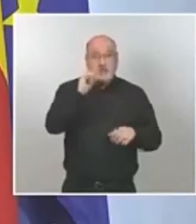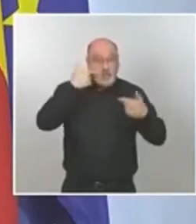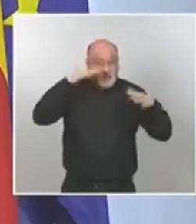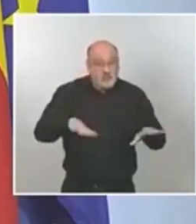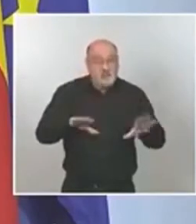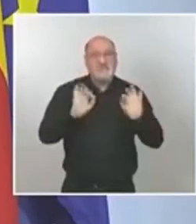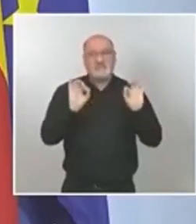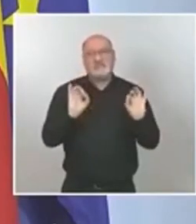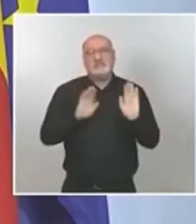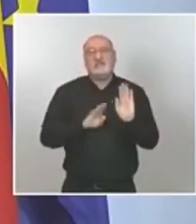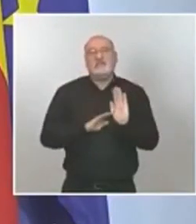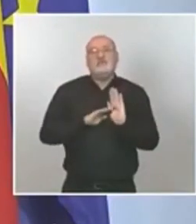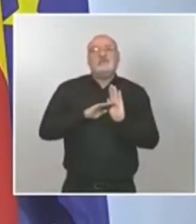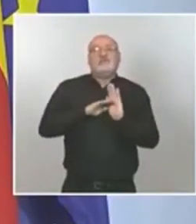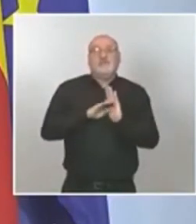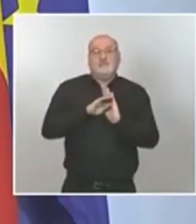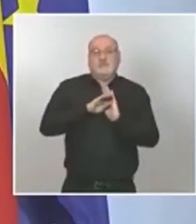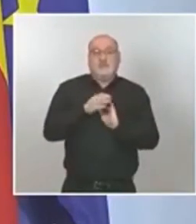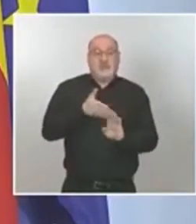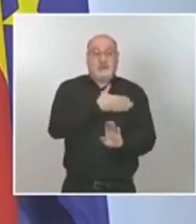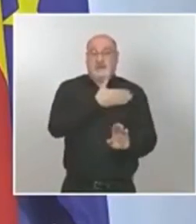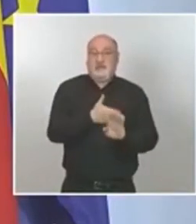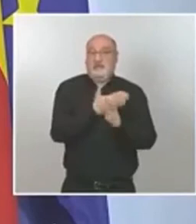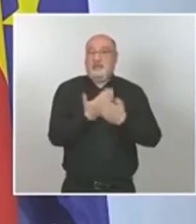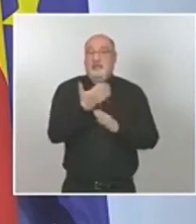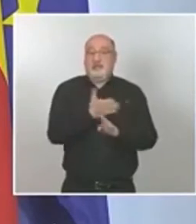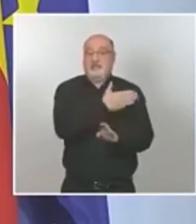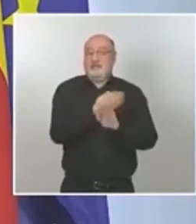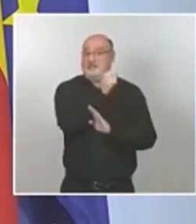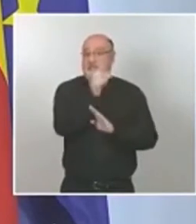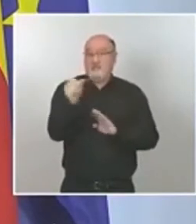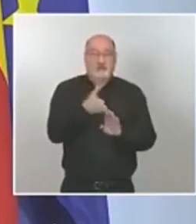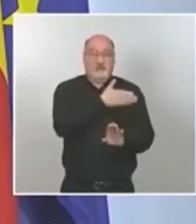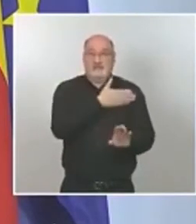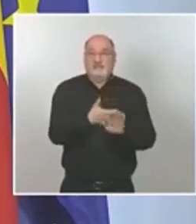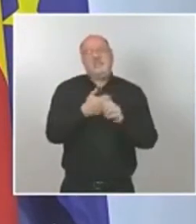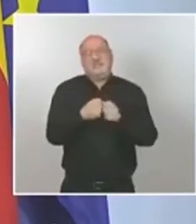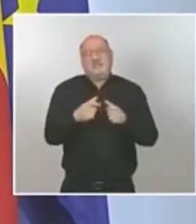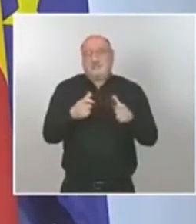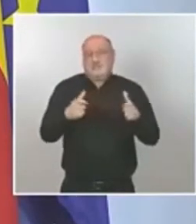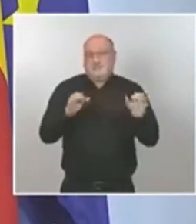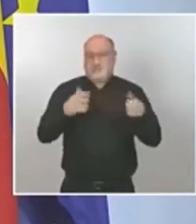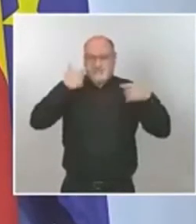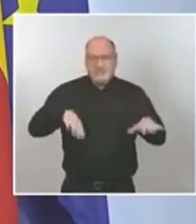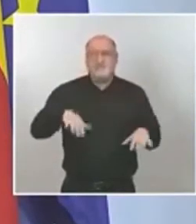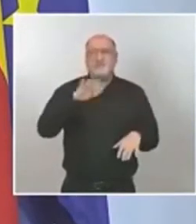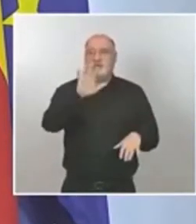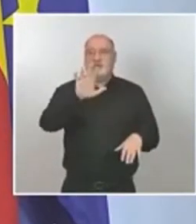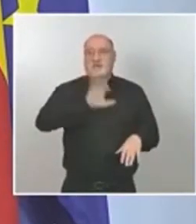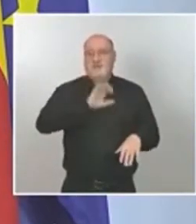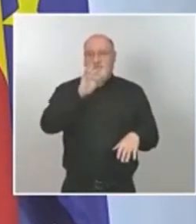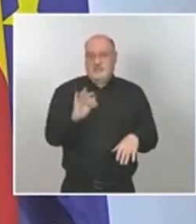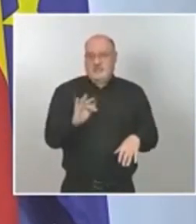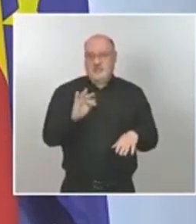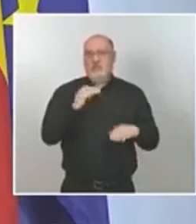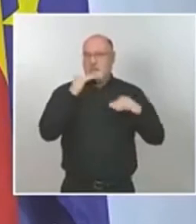ligera pero en estos últimos días está también aumentando algo este indicador estamos por encima del